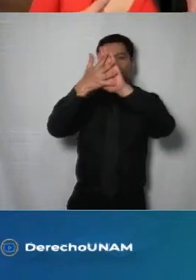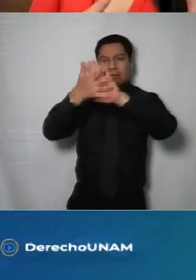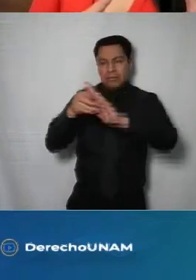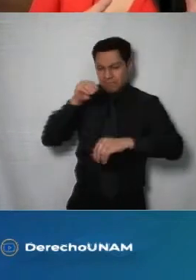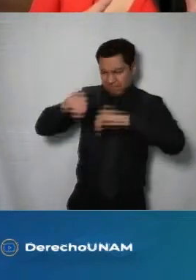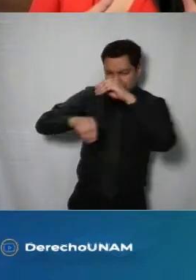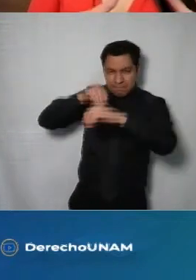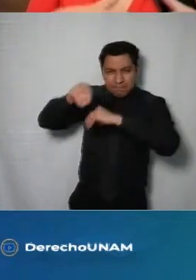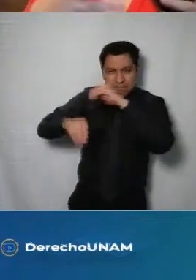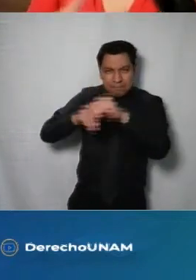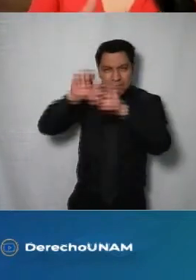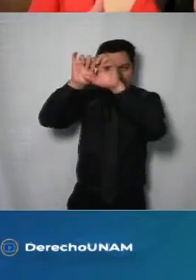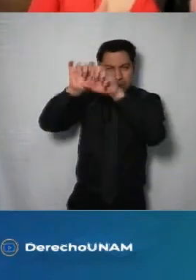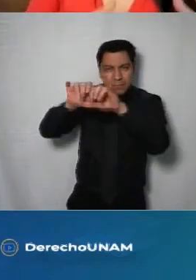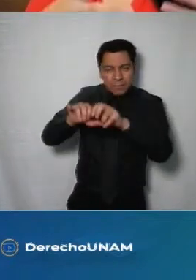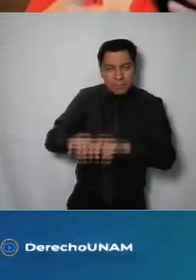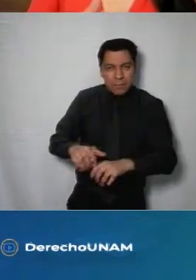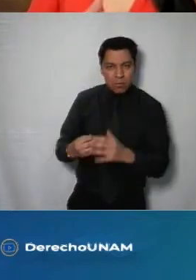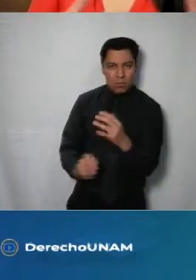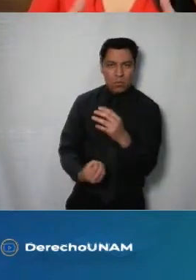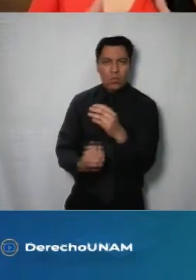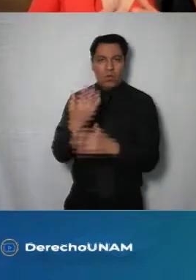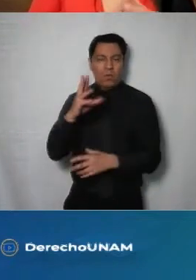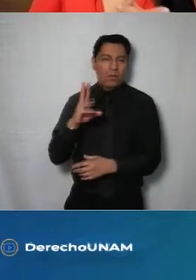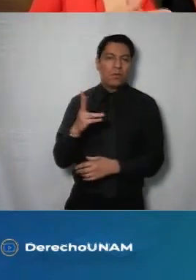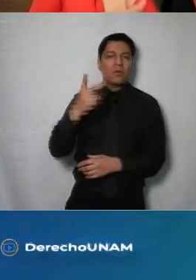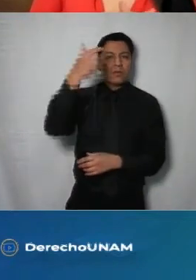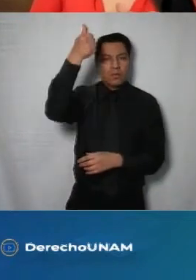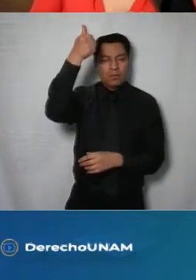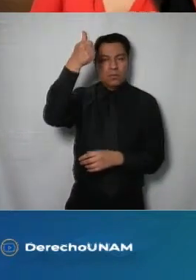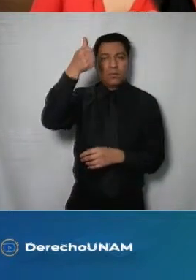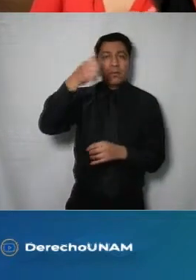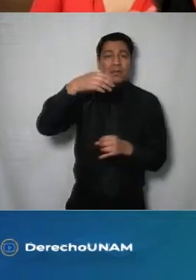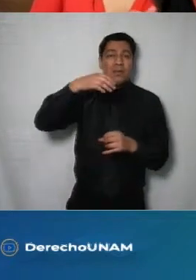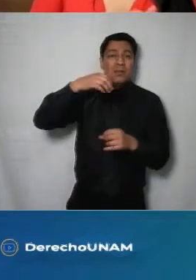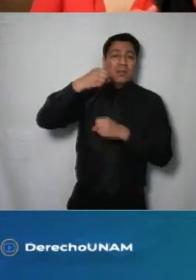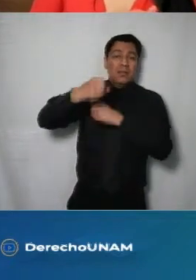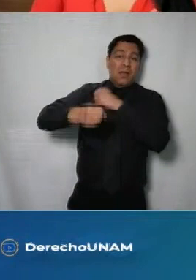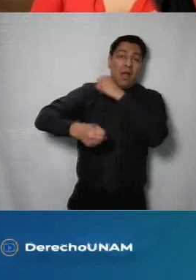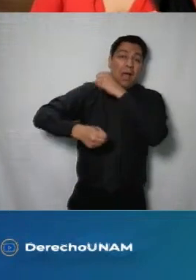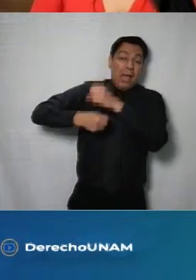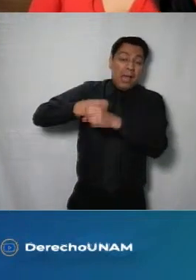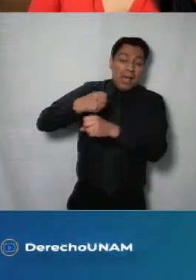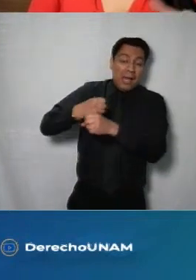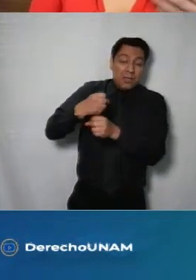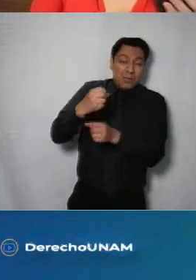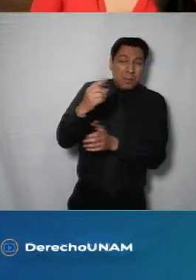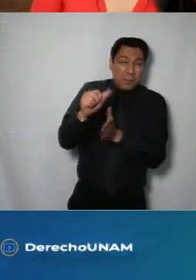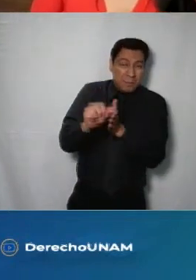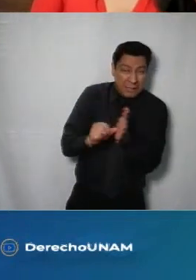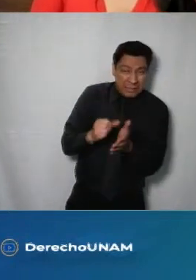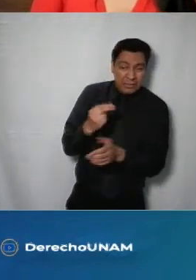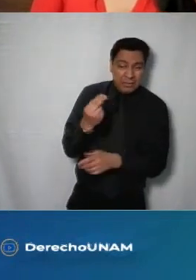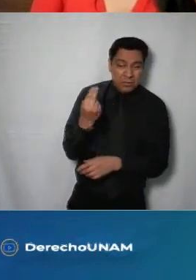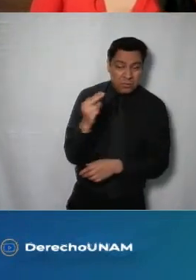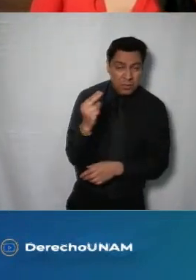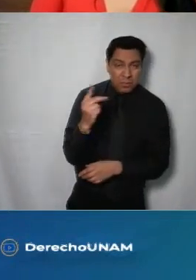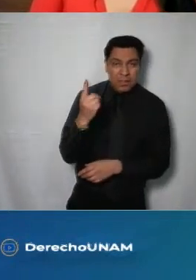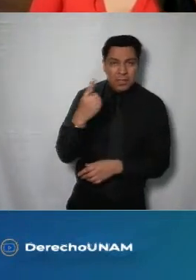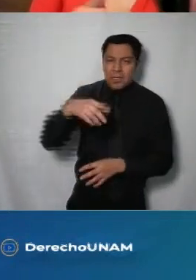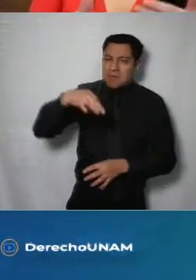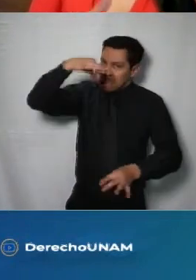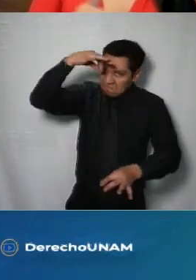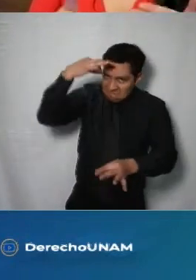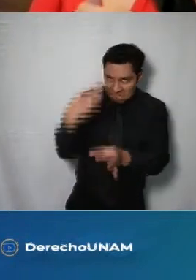con un registro electrónico actualizado y alimentado ya a finales del año y esto va a ayudar a que los sujetos obligados